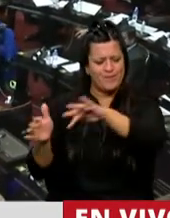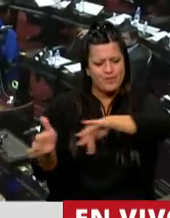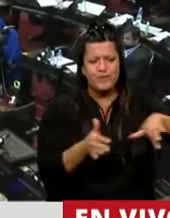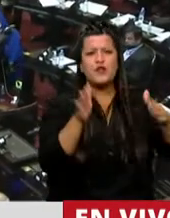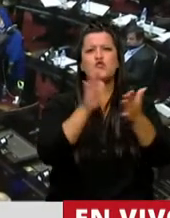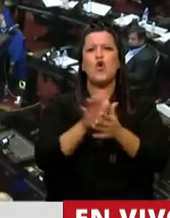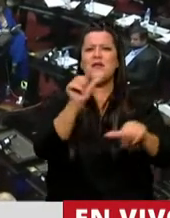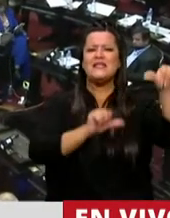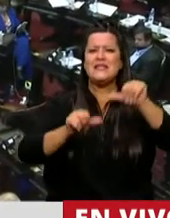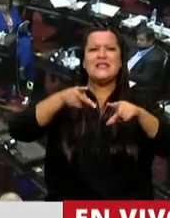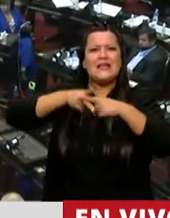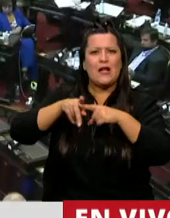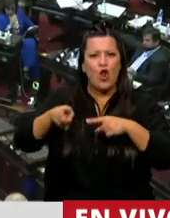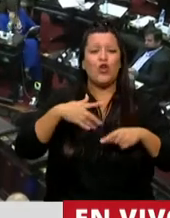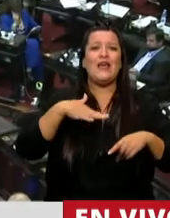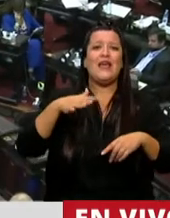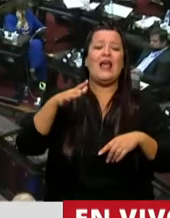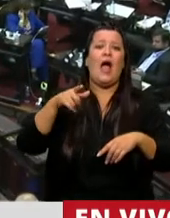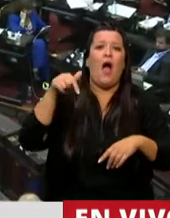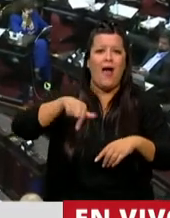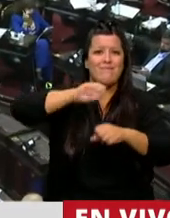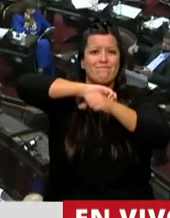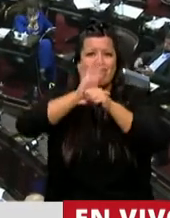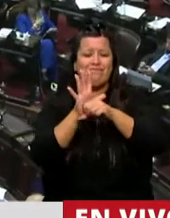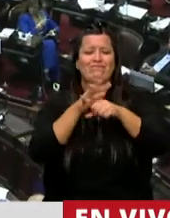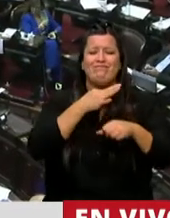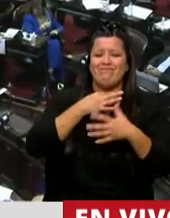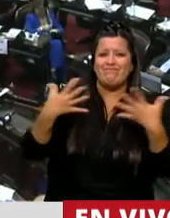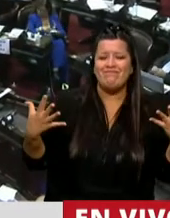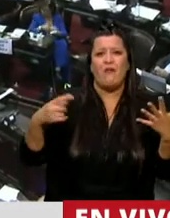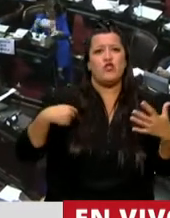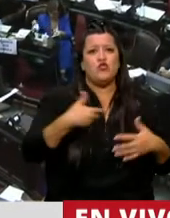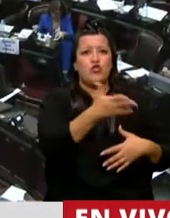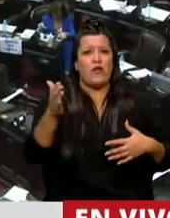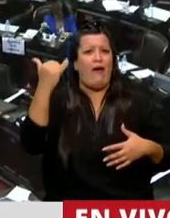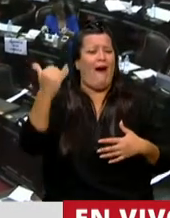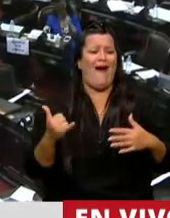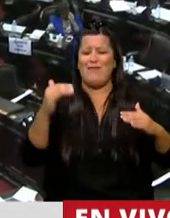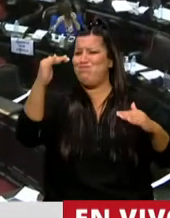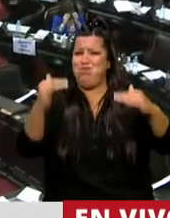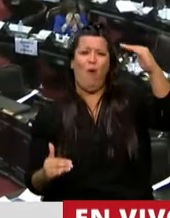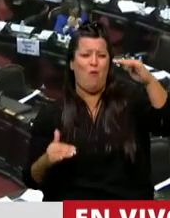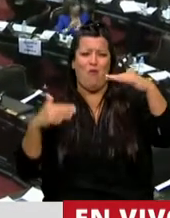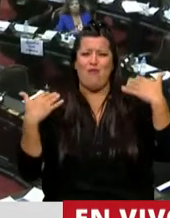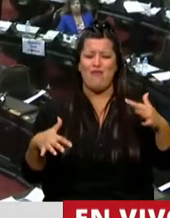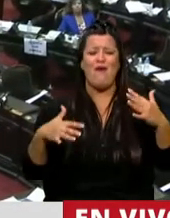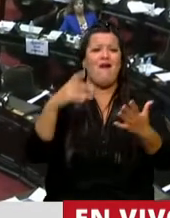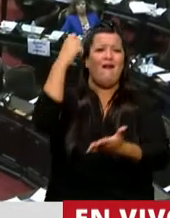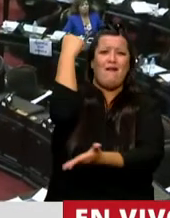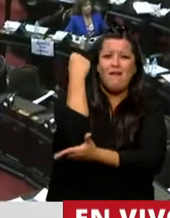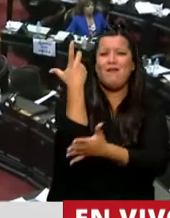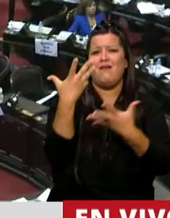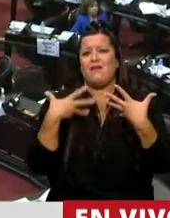ejemplo, esta crisis creo yo trajo aparejado un crecimiento importantísimo a nivel social. La crisis social, económica,